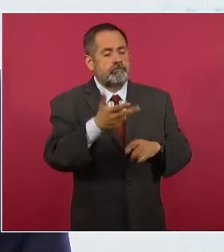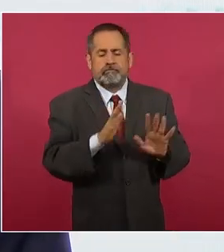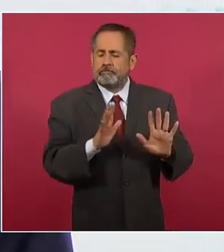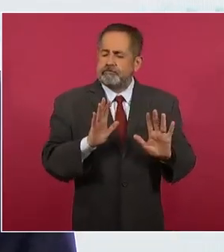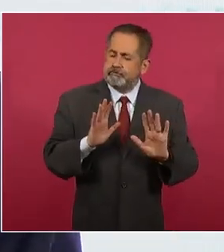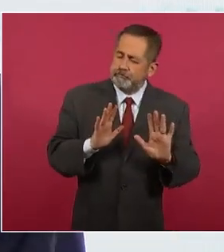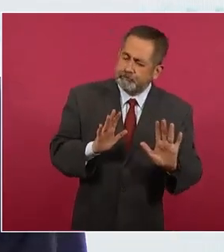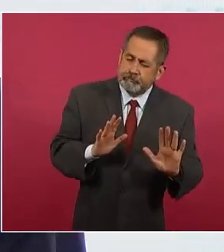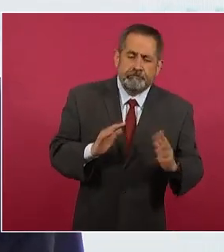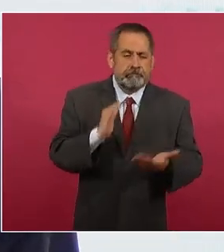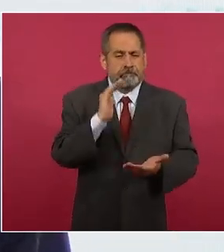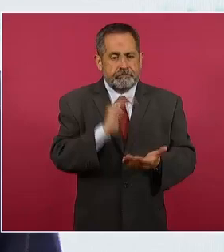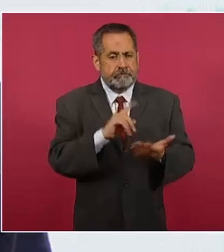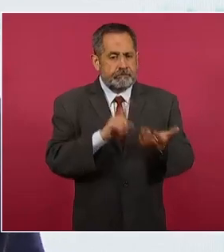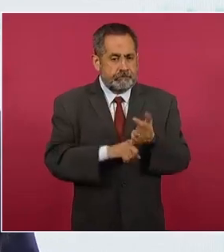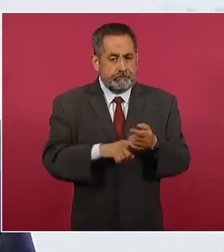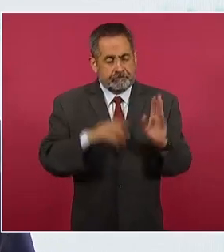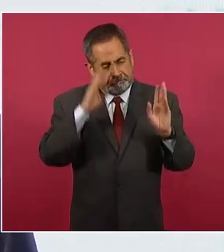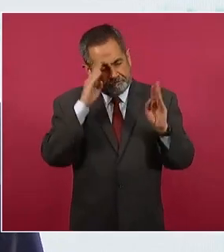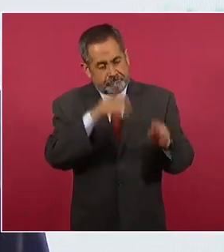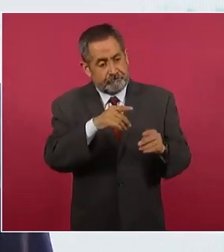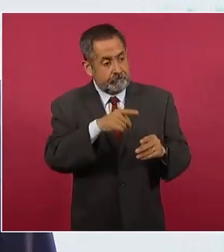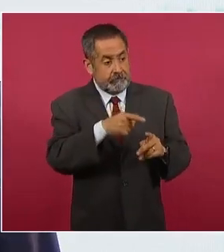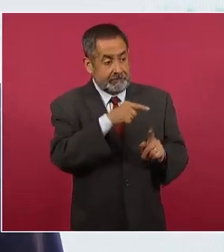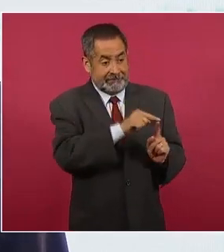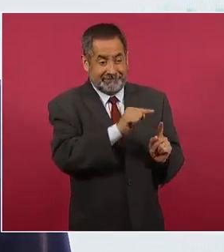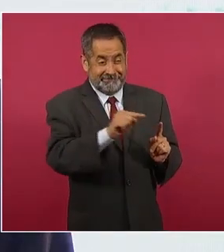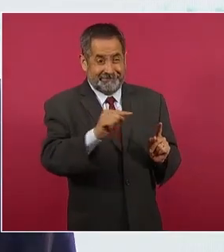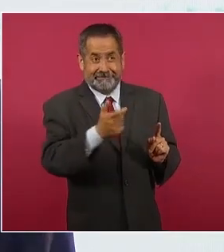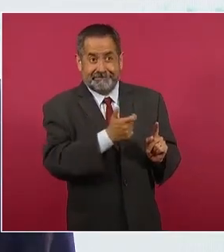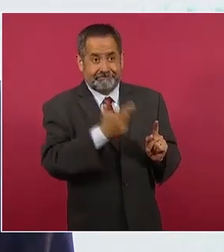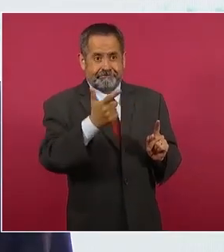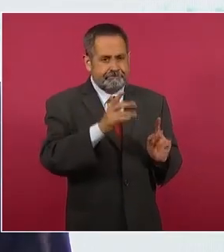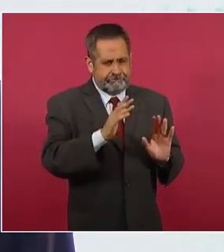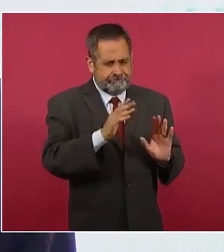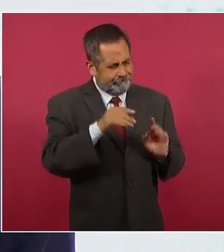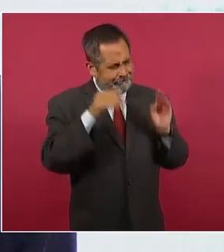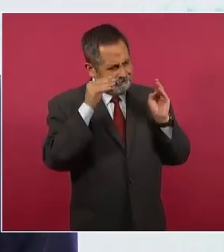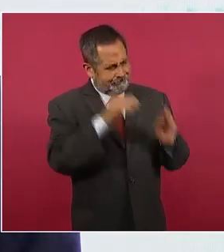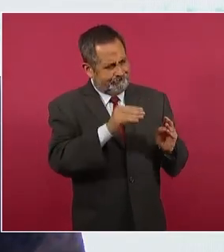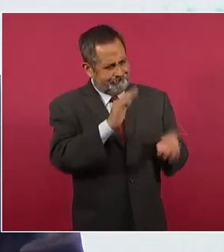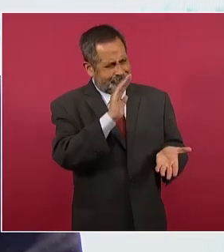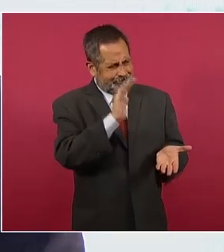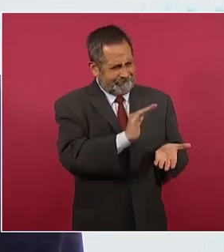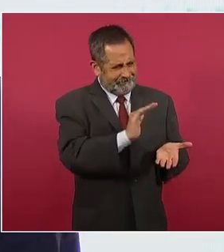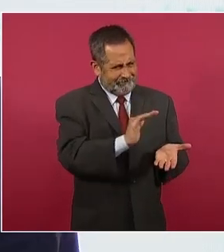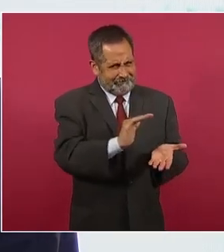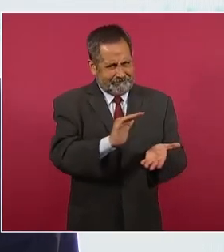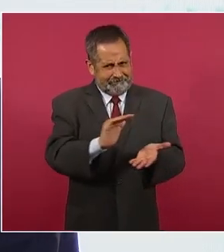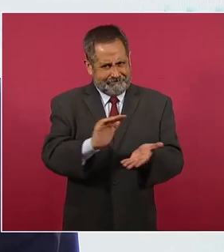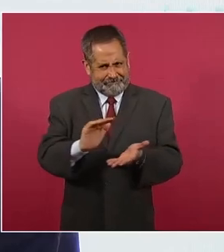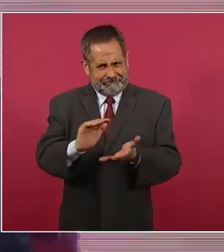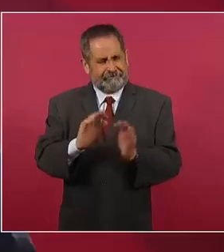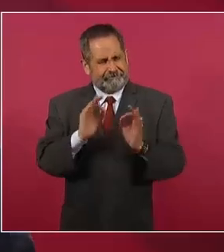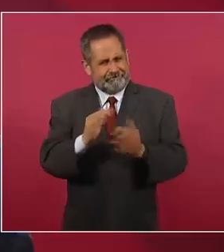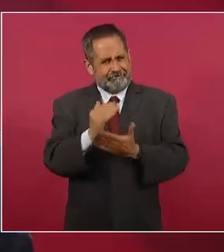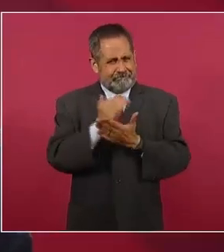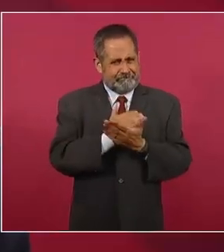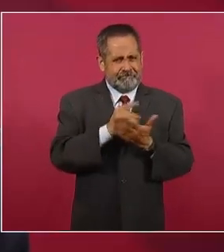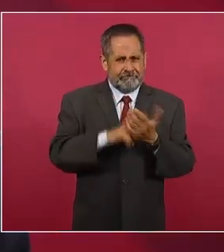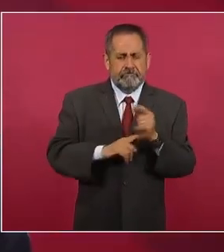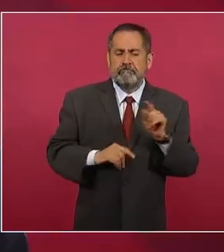entrando, estamos apuntando en un sector parcial de toda la oferta de alimentos,